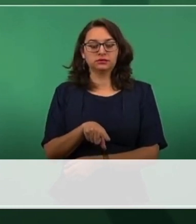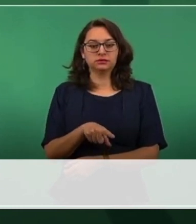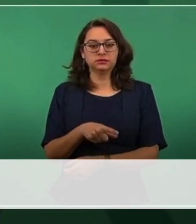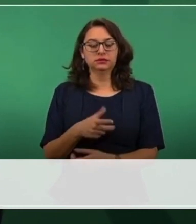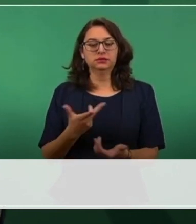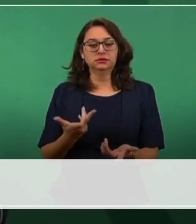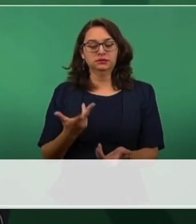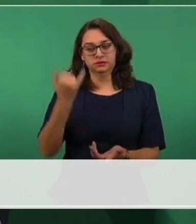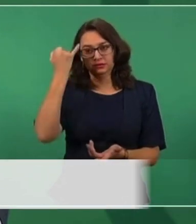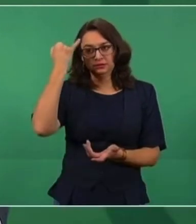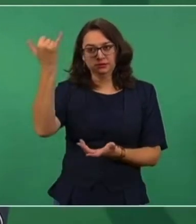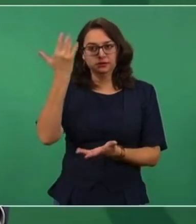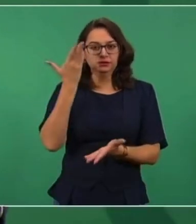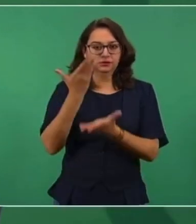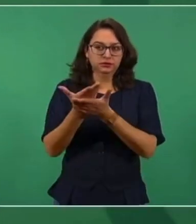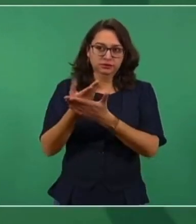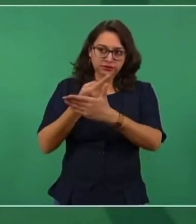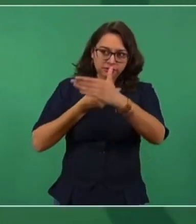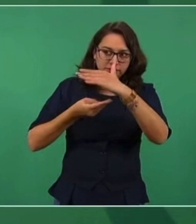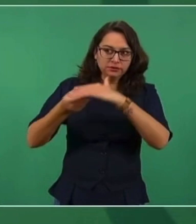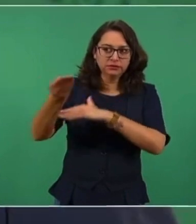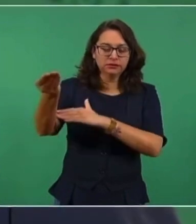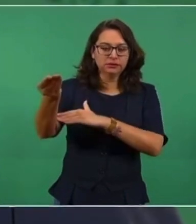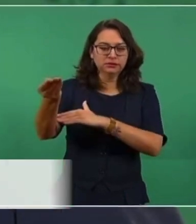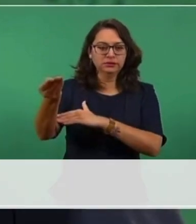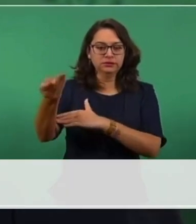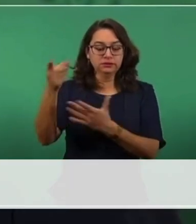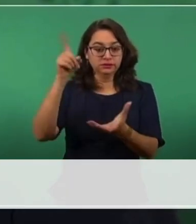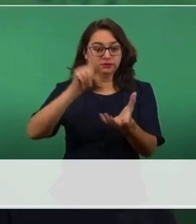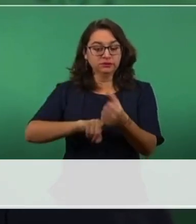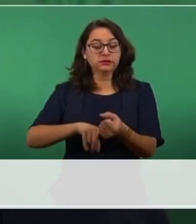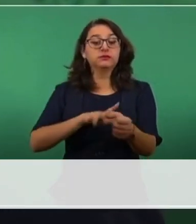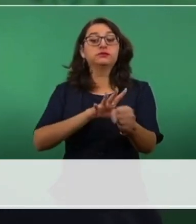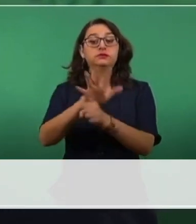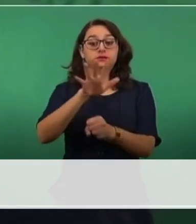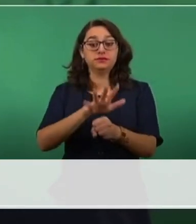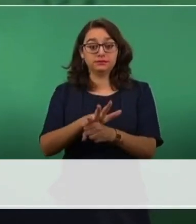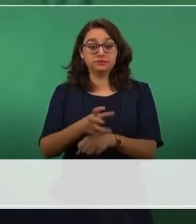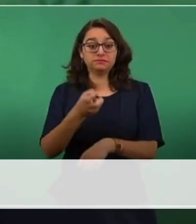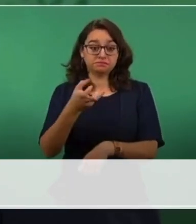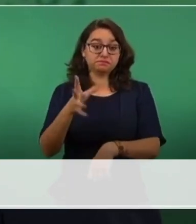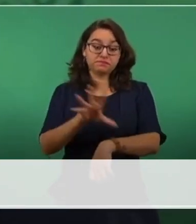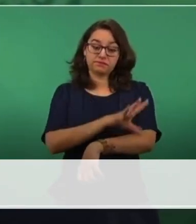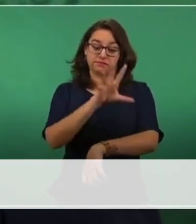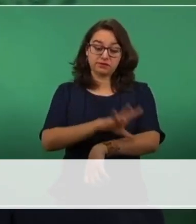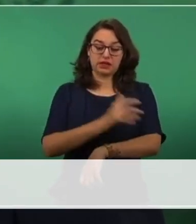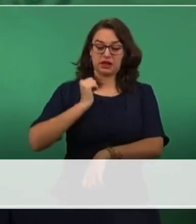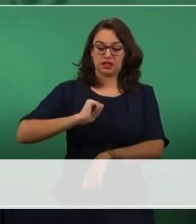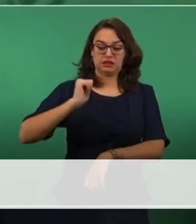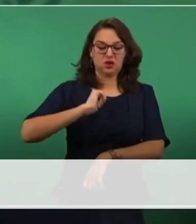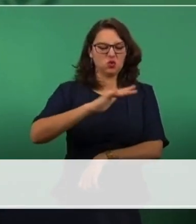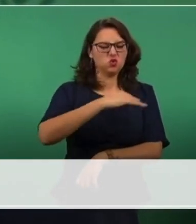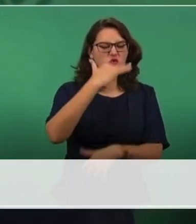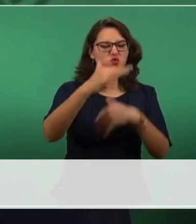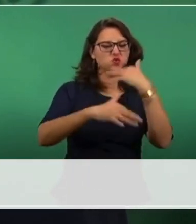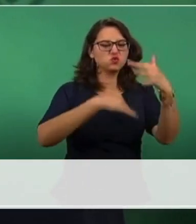envié de reforma a la Constitución es la transición energética, en efecto,